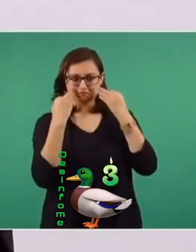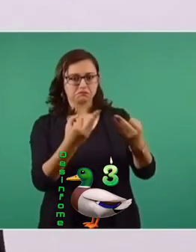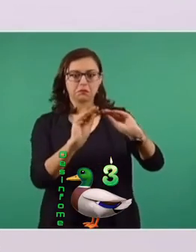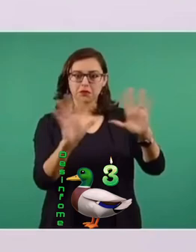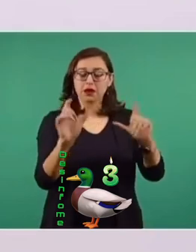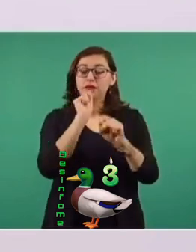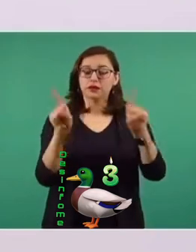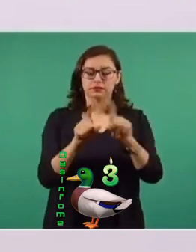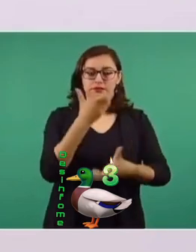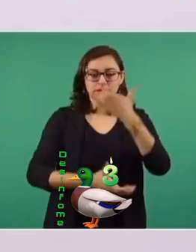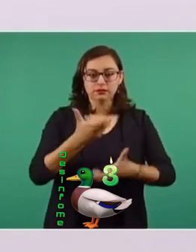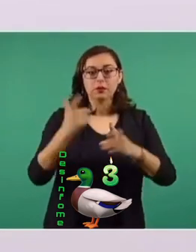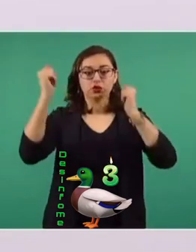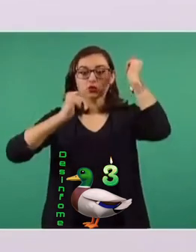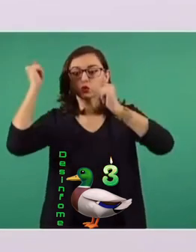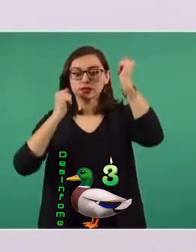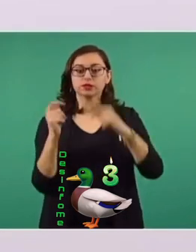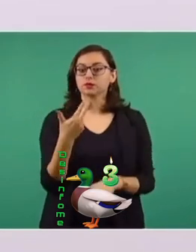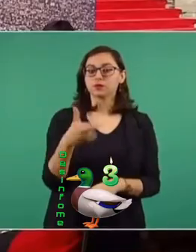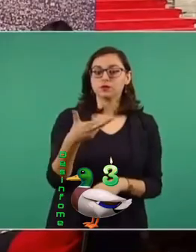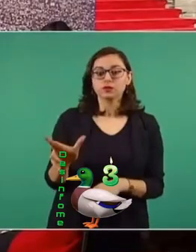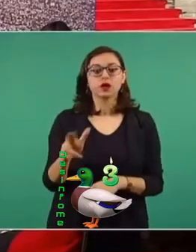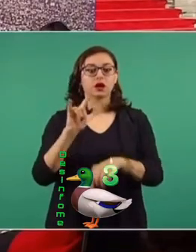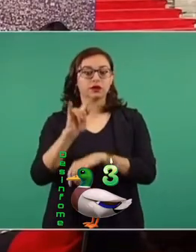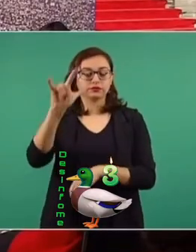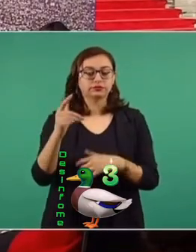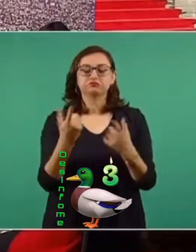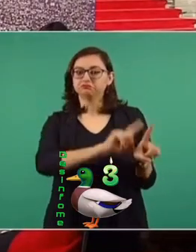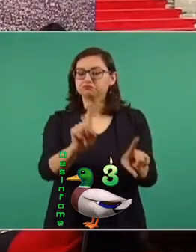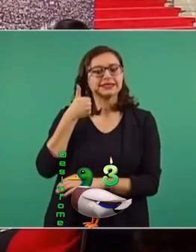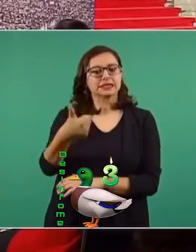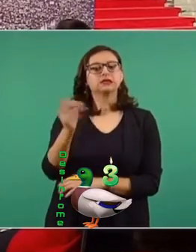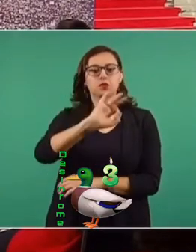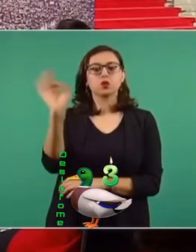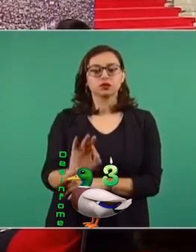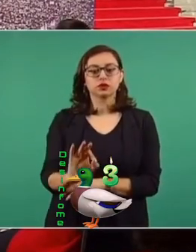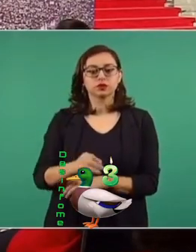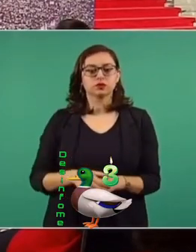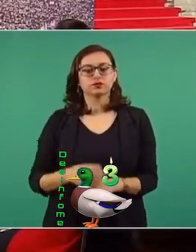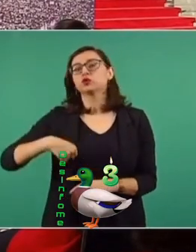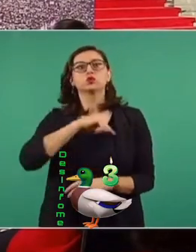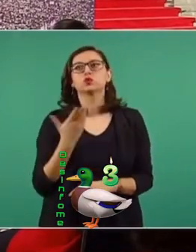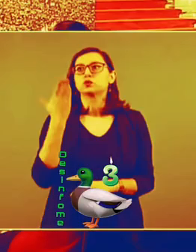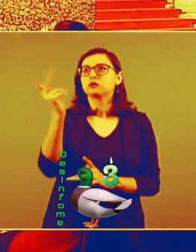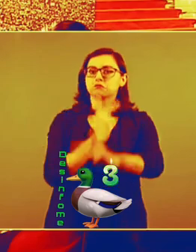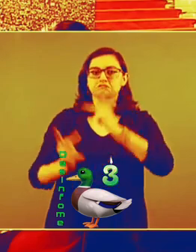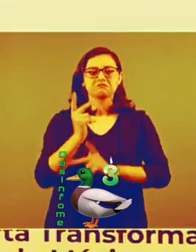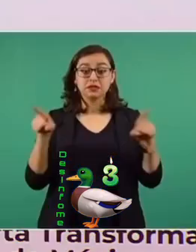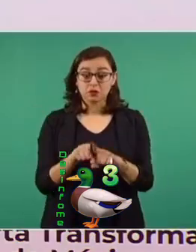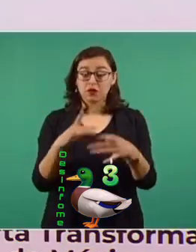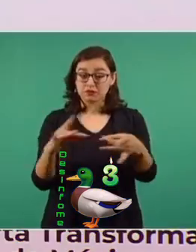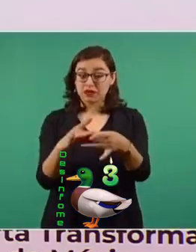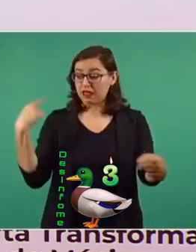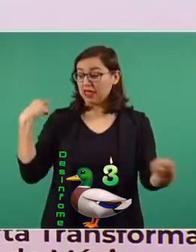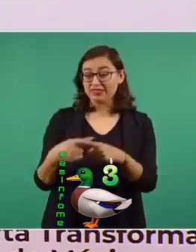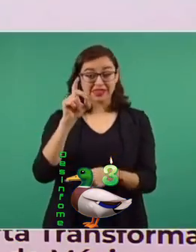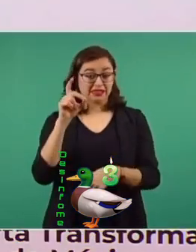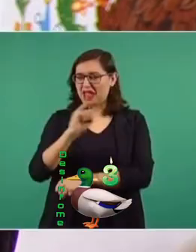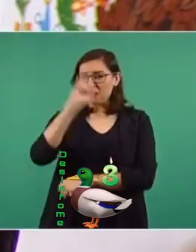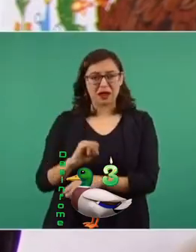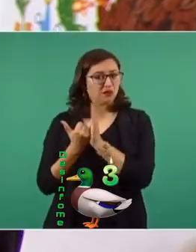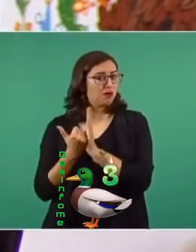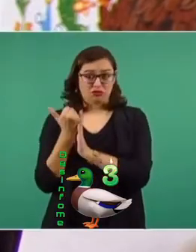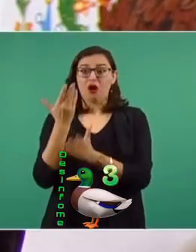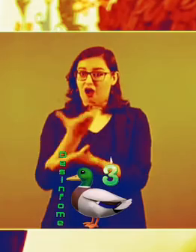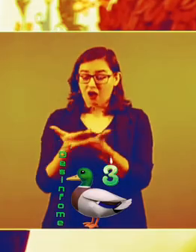mismo el comercio, el turismo, los restaurantes, la aviación y otros servicios. No hemos contratado deuda pública adicional. El peso no se ha devaluado.